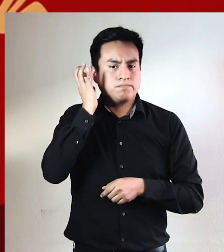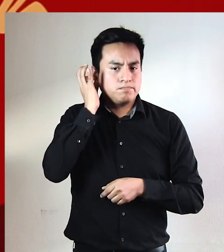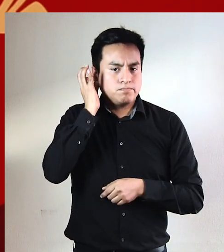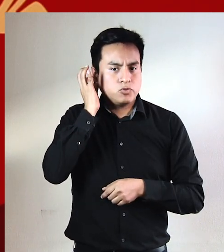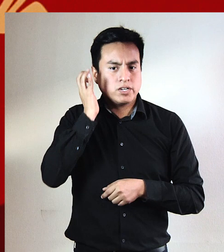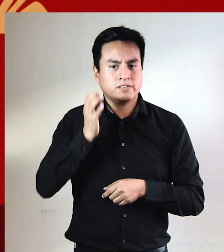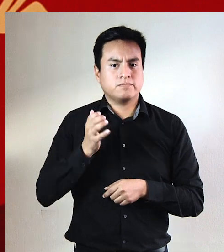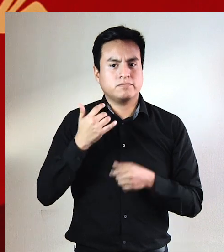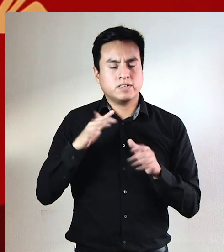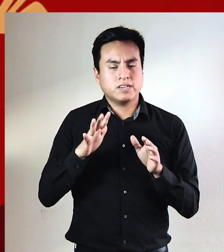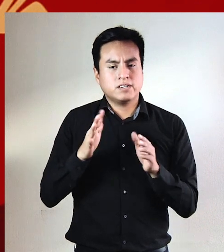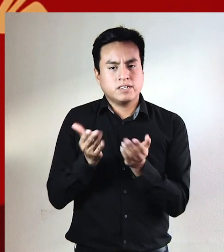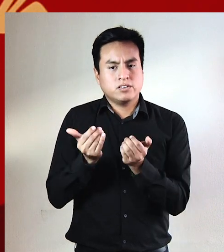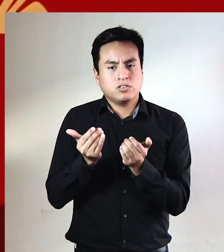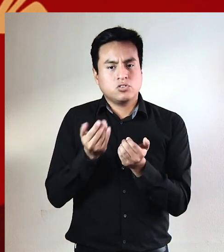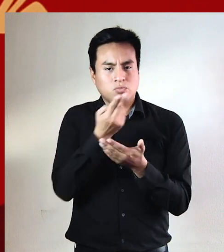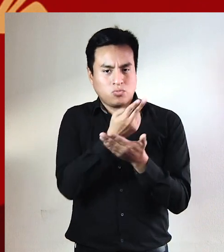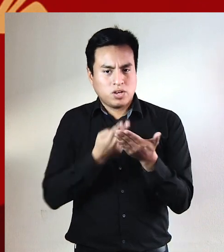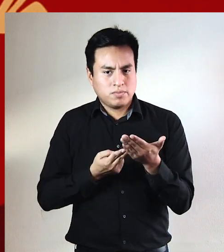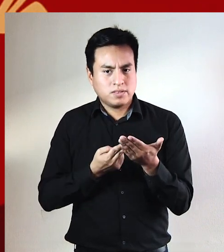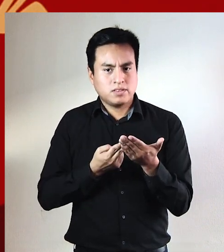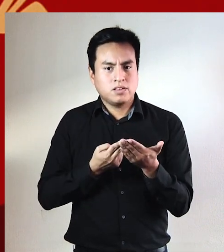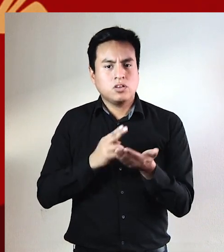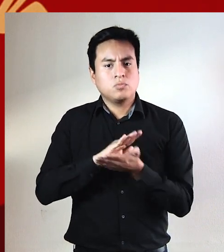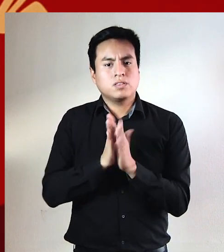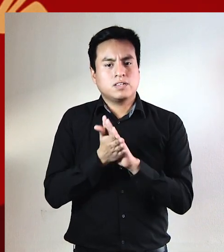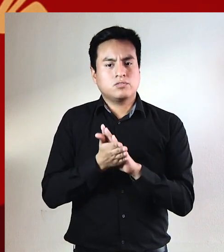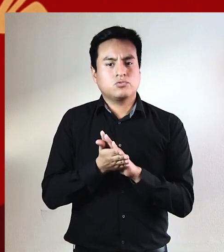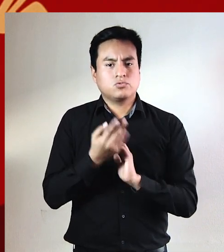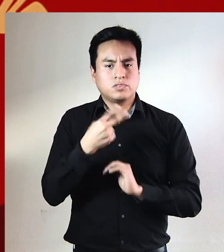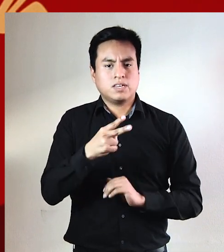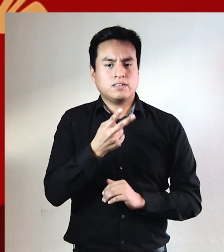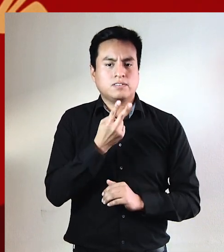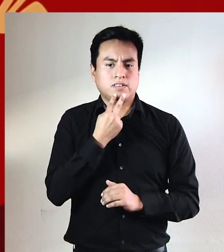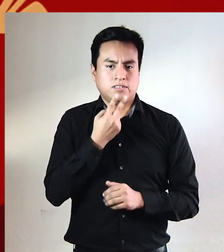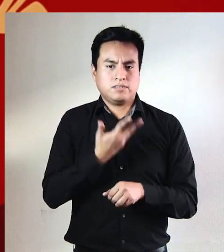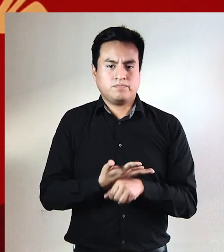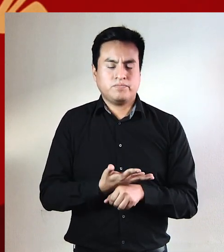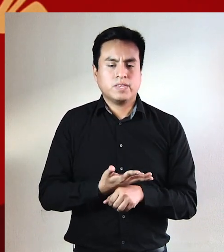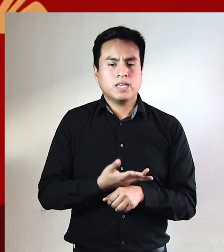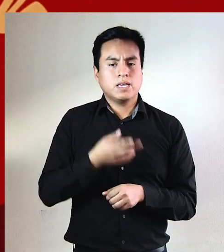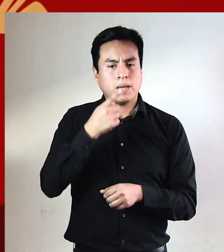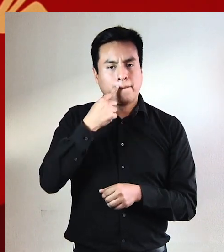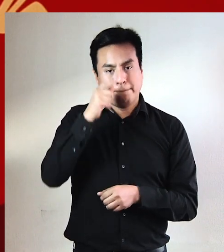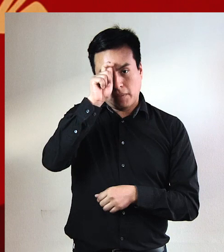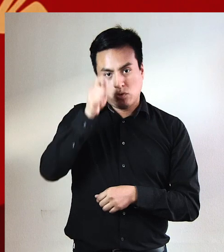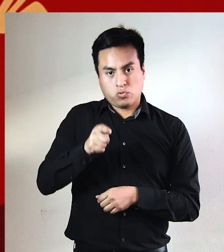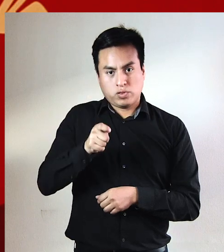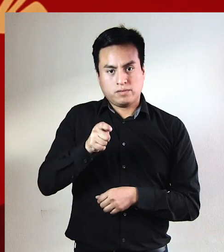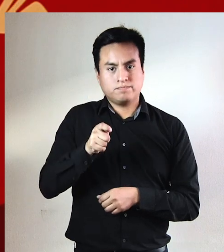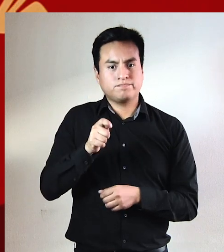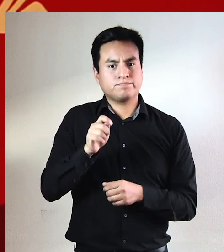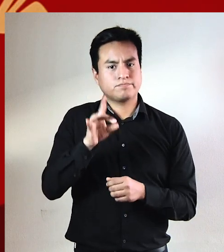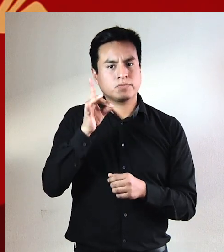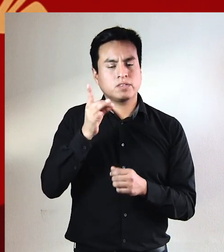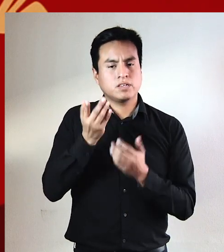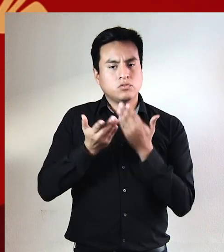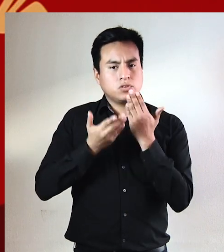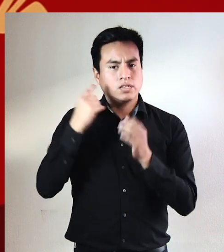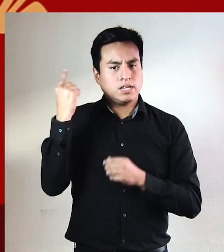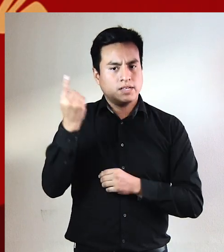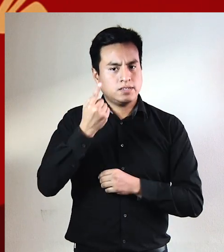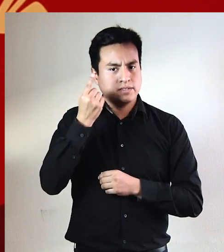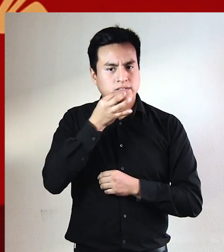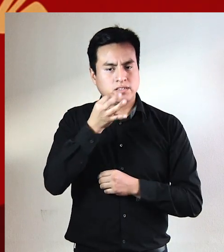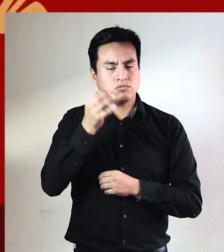y mujeres que han requerido los poemas para completar sus existencias. Pablo Neruda, al escribir su canto